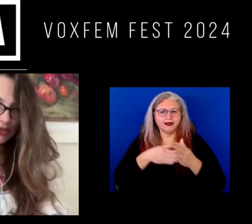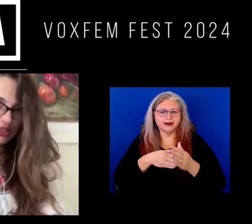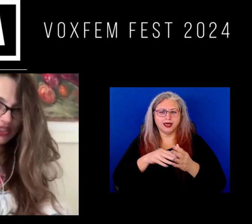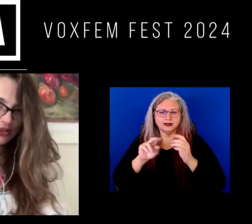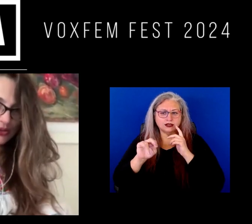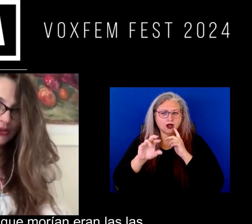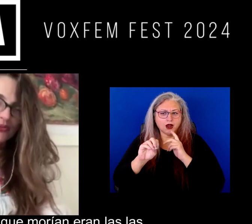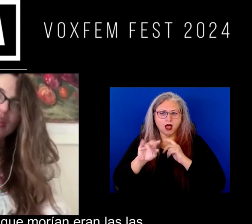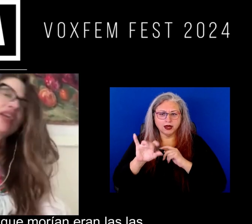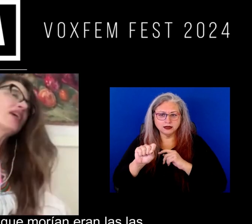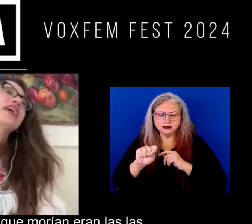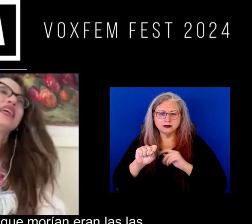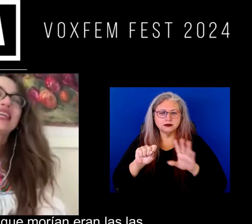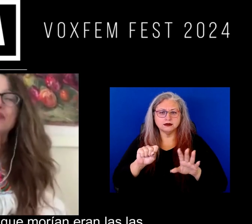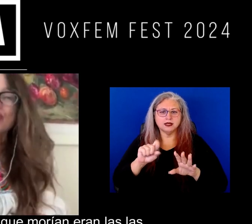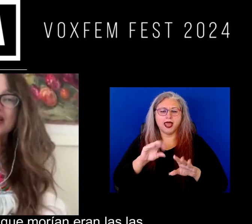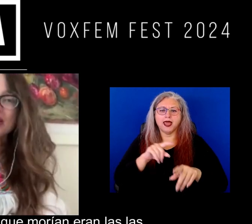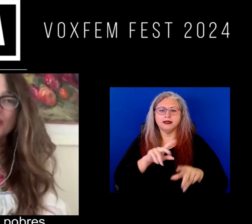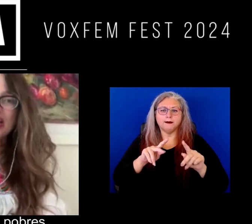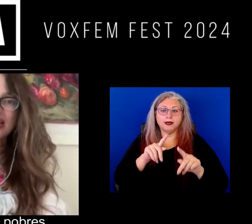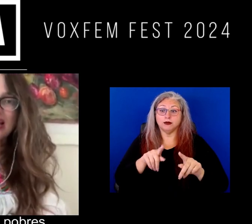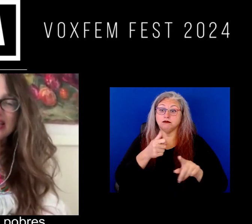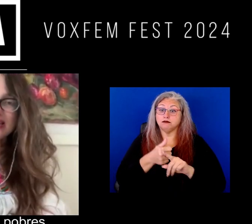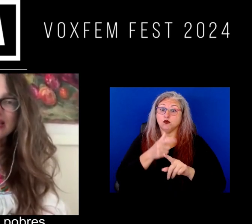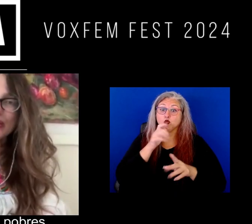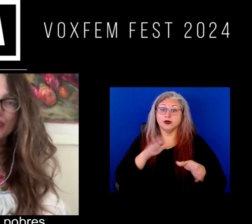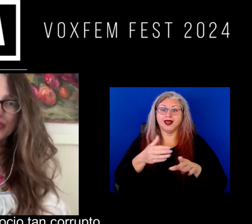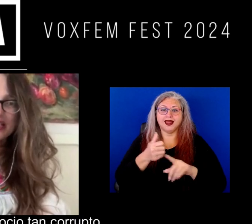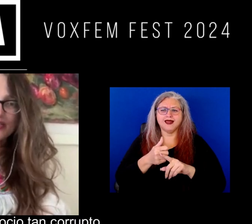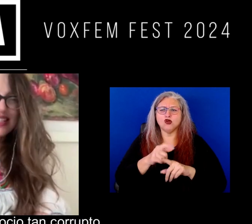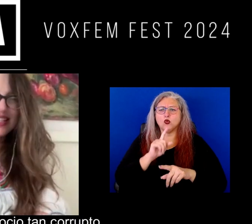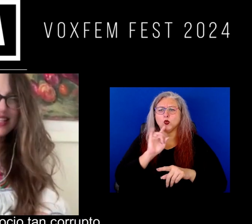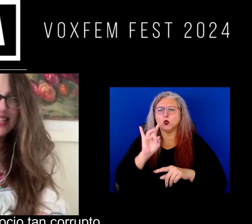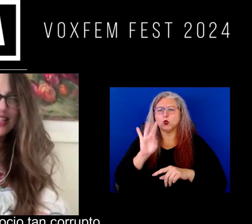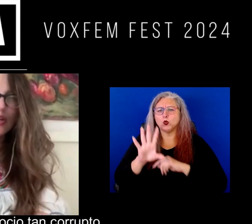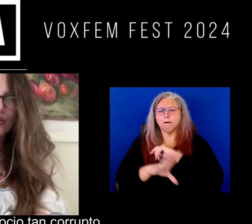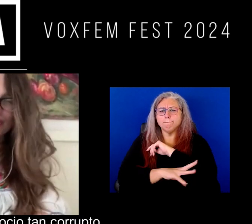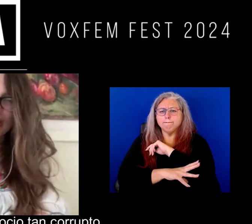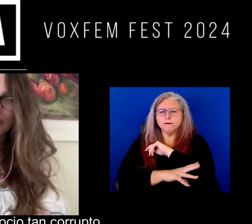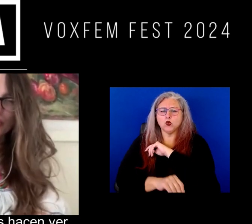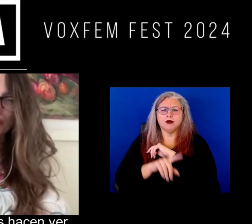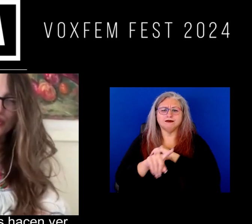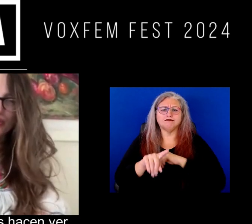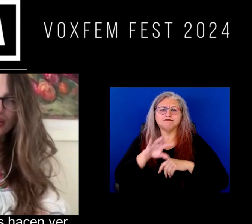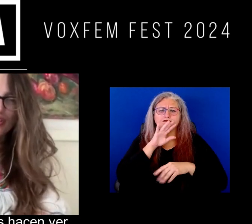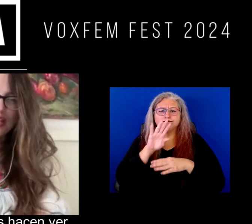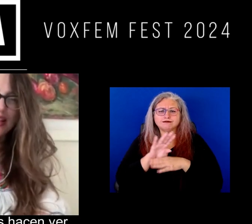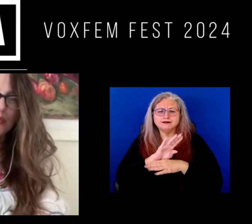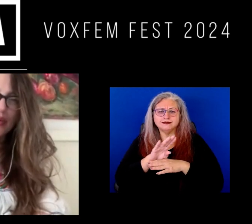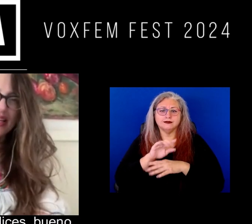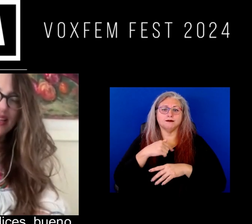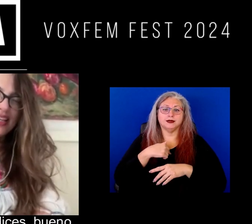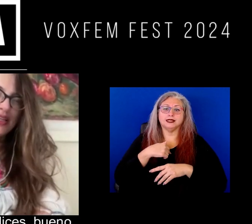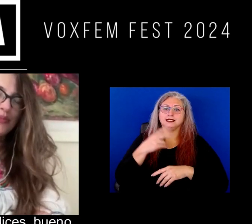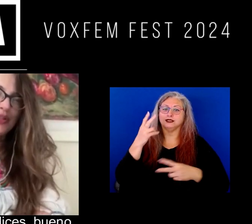contra el narcotráfico ¿no? y que las personas que morían eran las más pobres ¿no? ese negocio tan corrupto ¿no? que nos